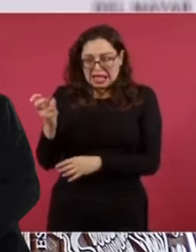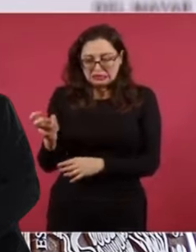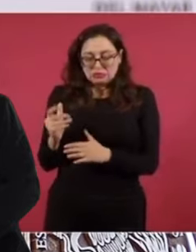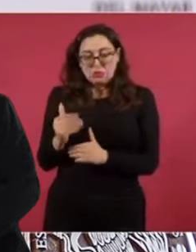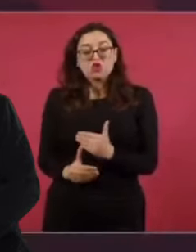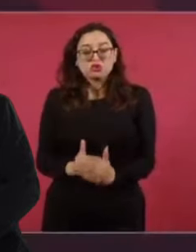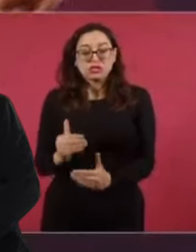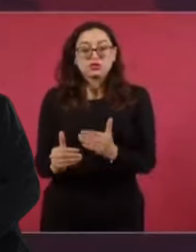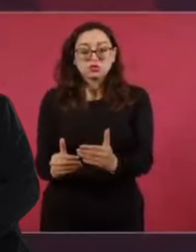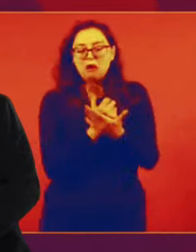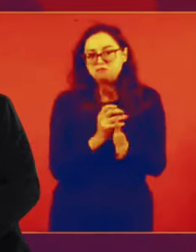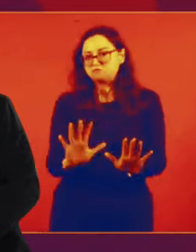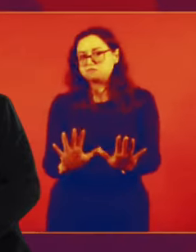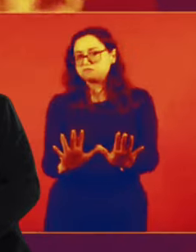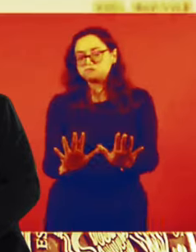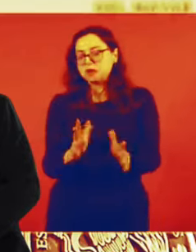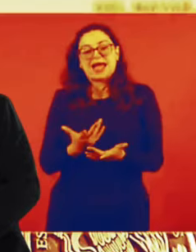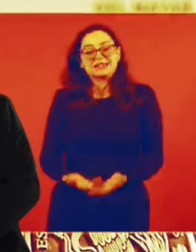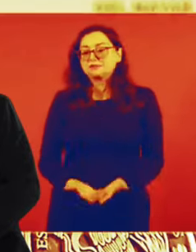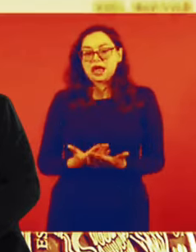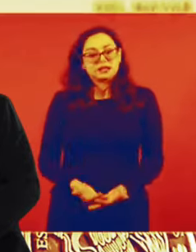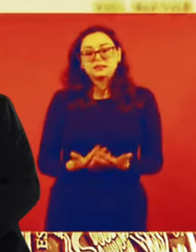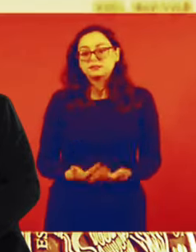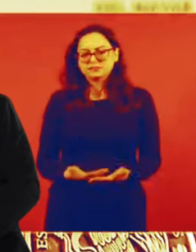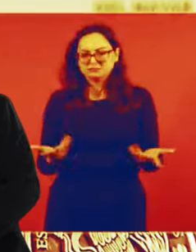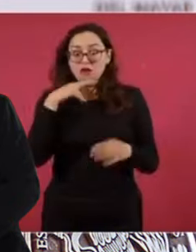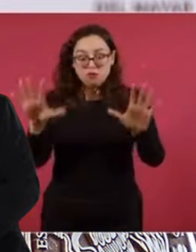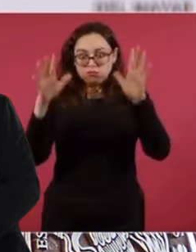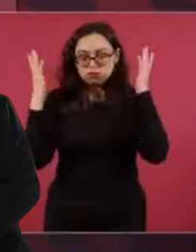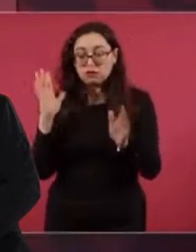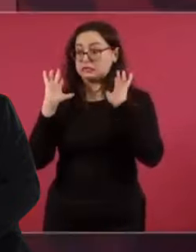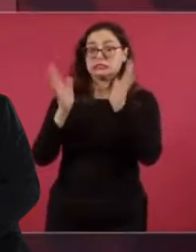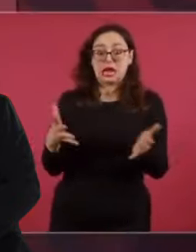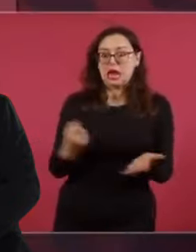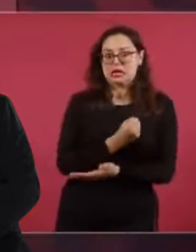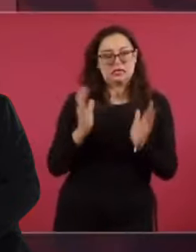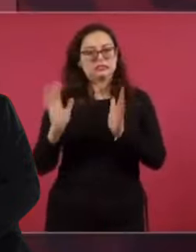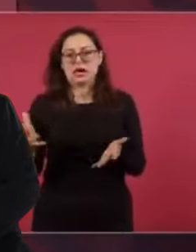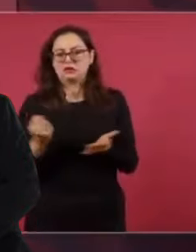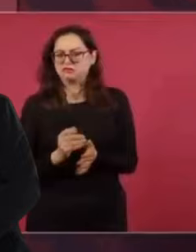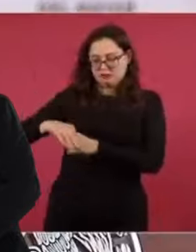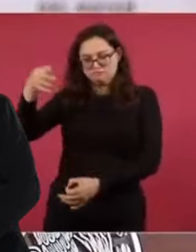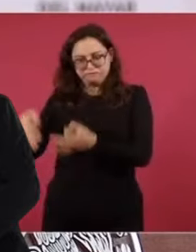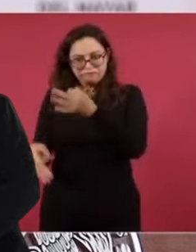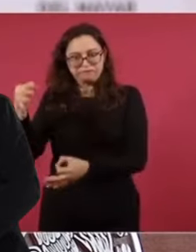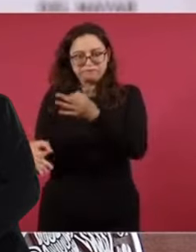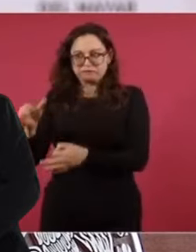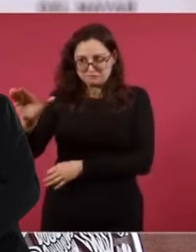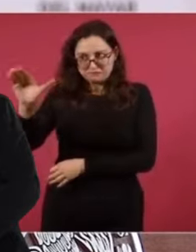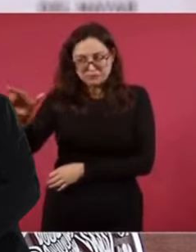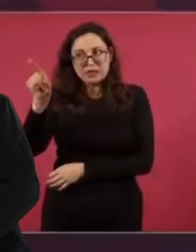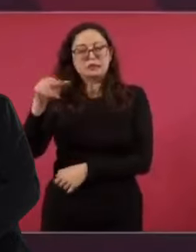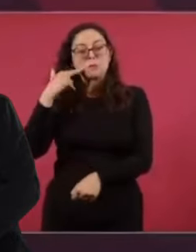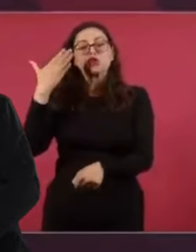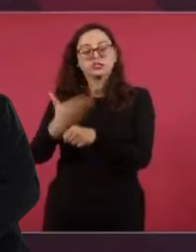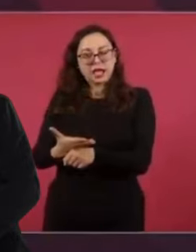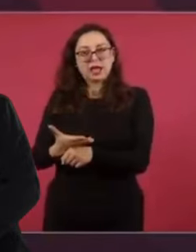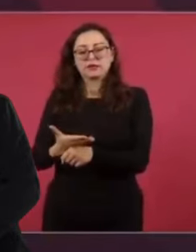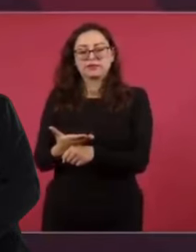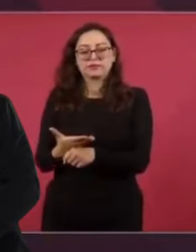y esperar, porque tanta prisa, legalmente son 30 días. Que el tribunal actúe